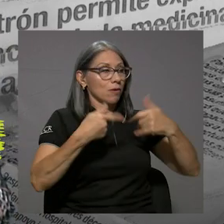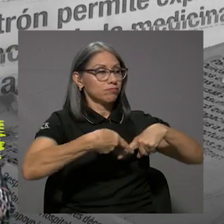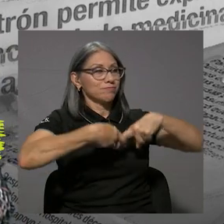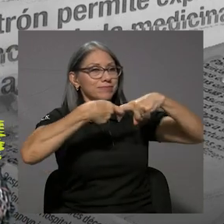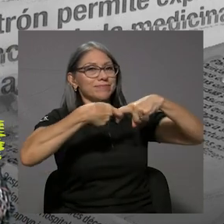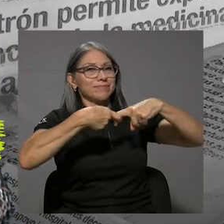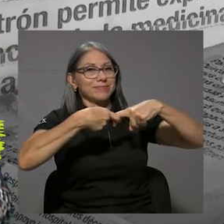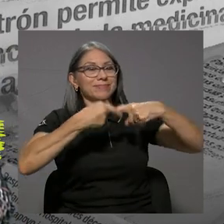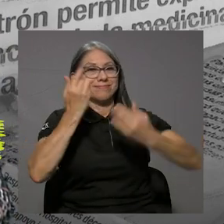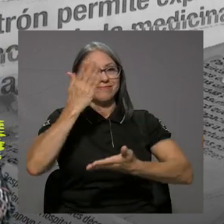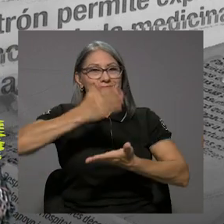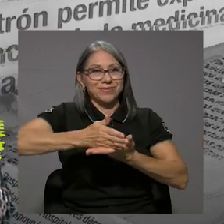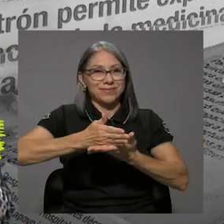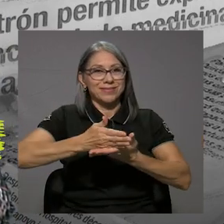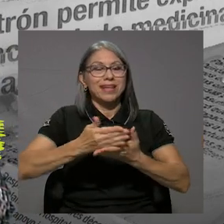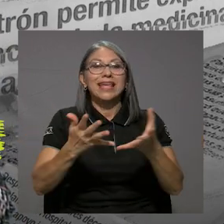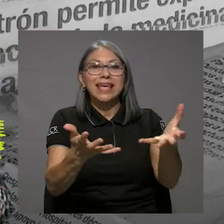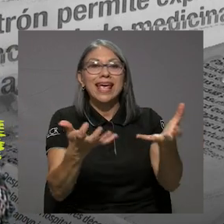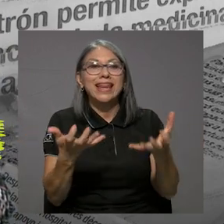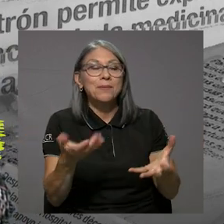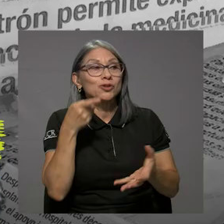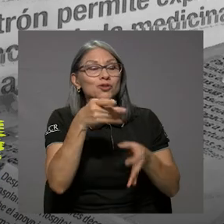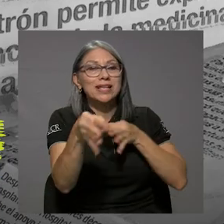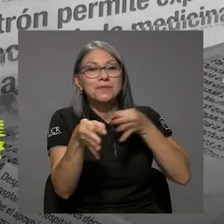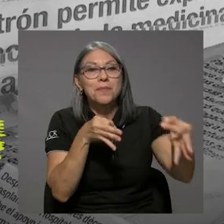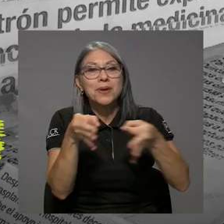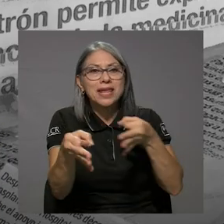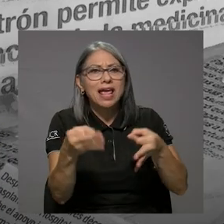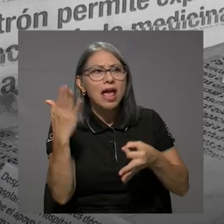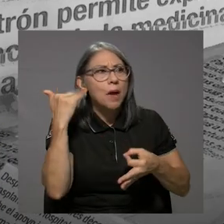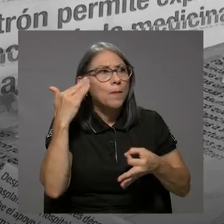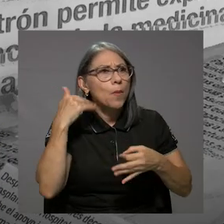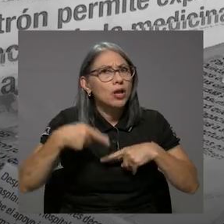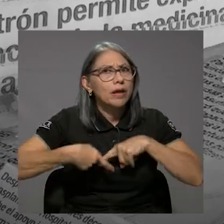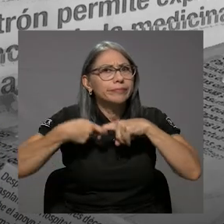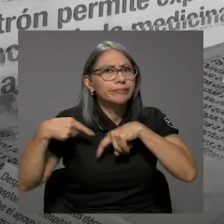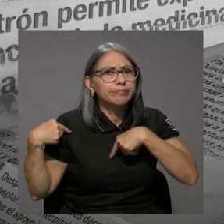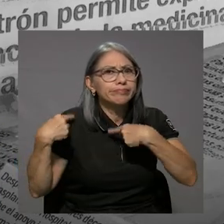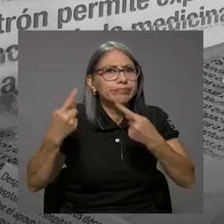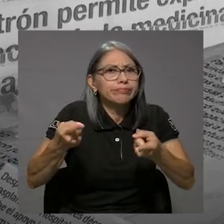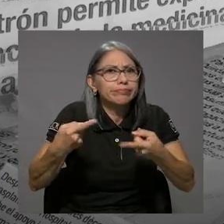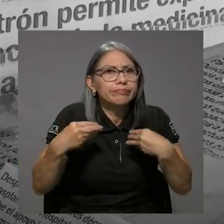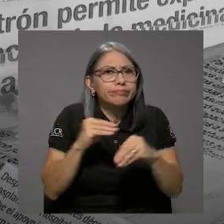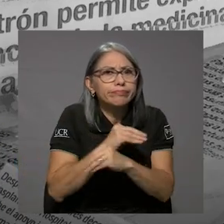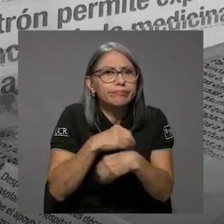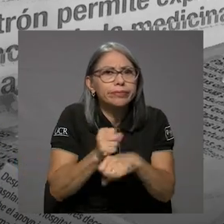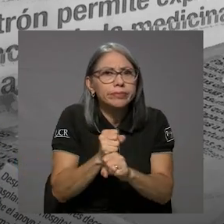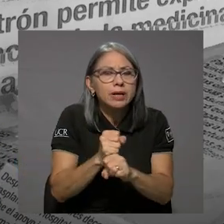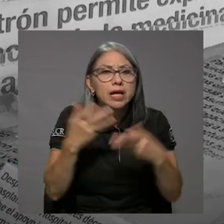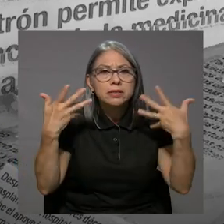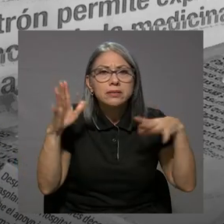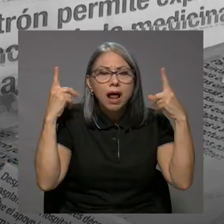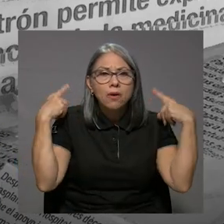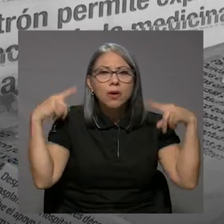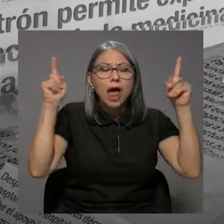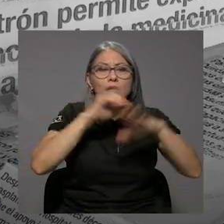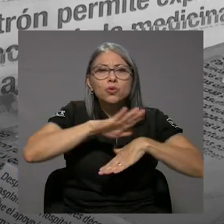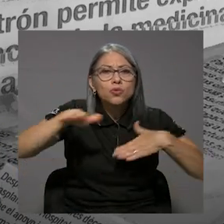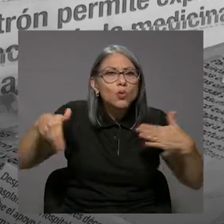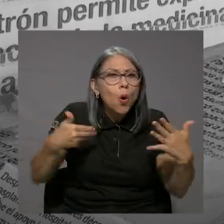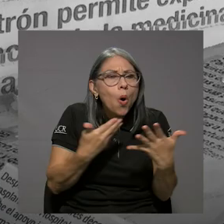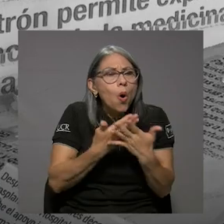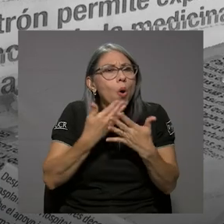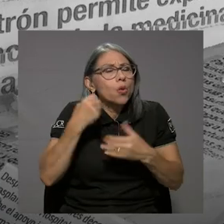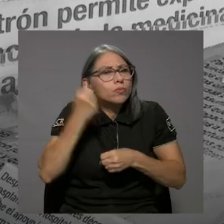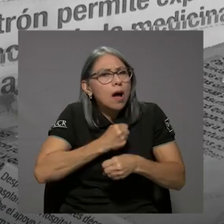una pausa porque queremos que usted explique y por qué no se ha realizado, si se había logrado todo